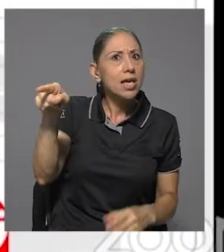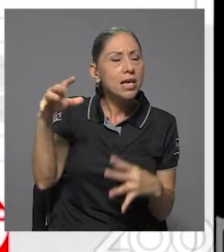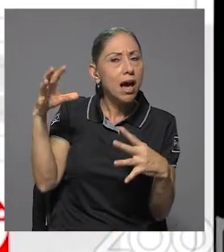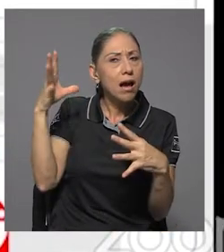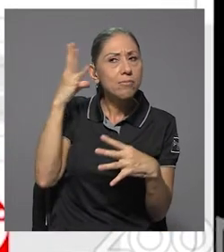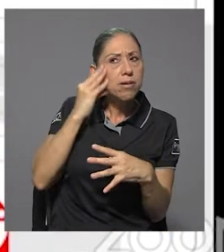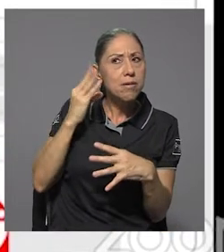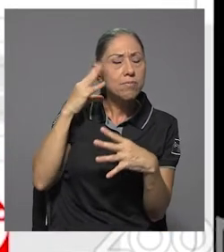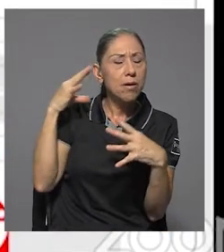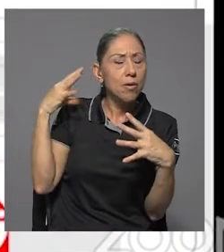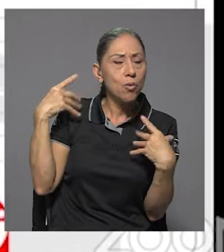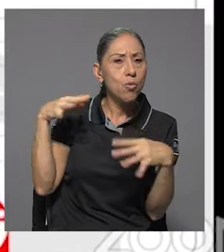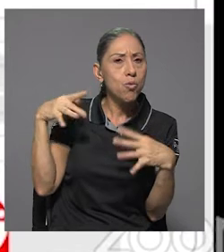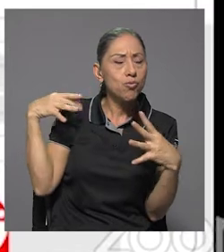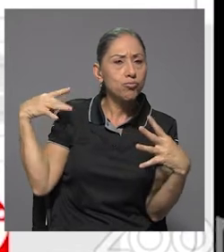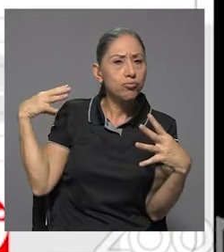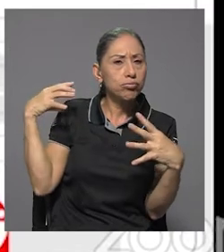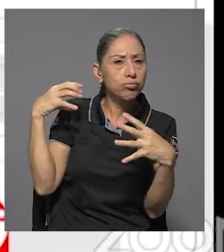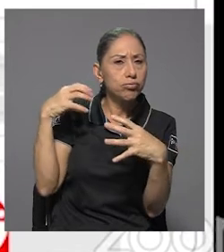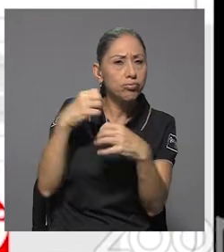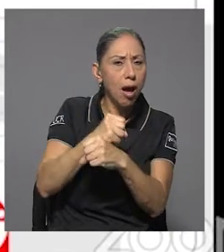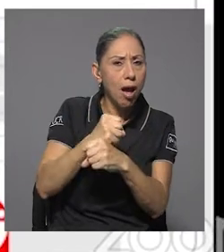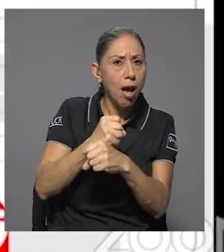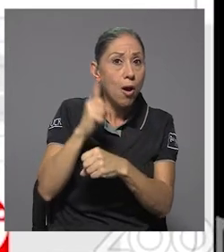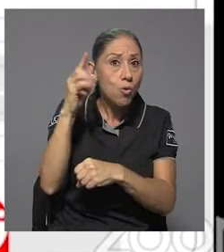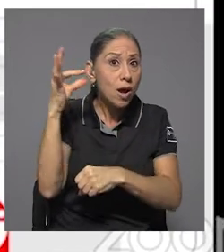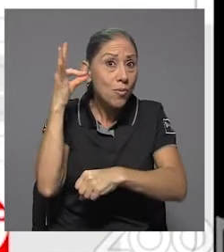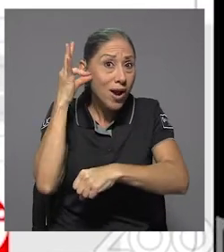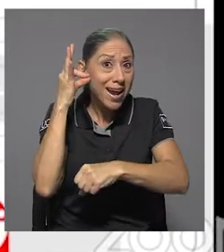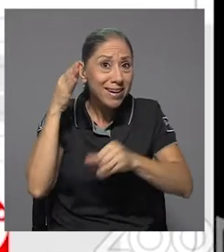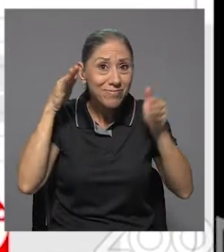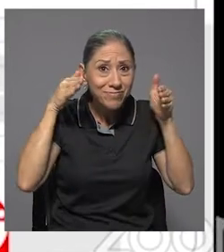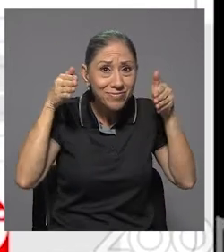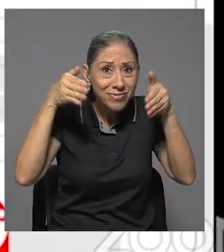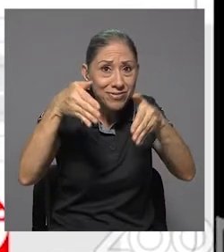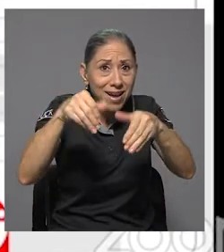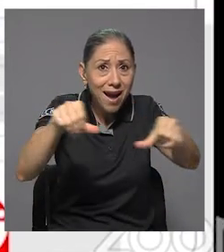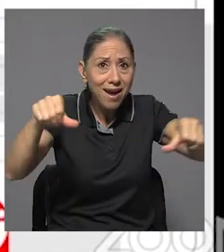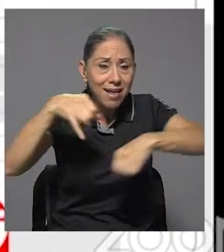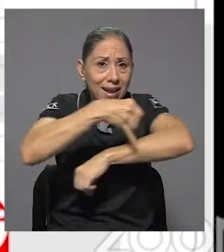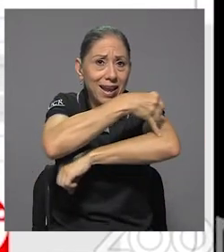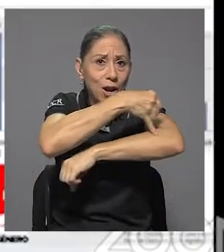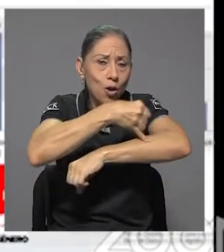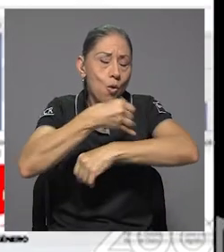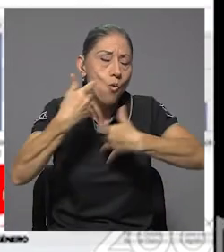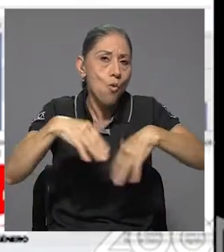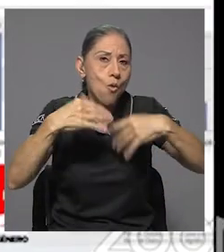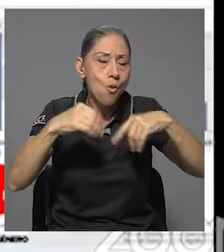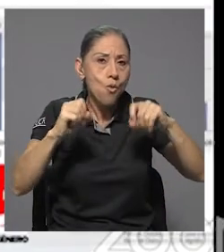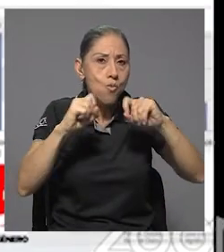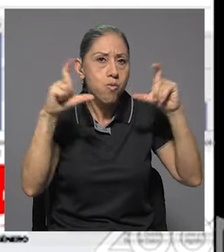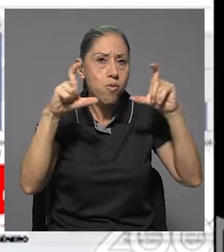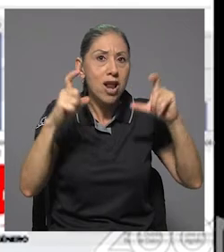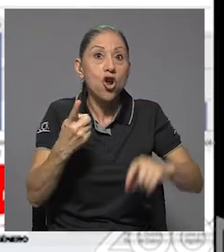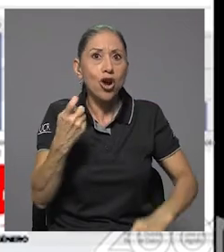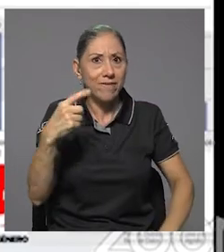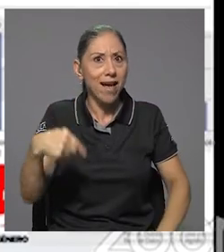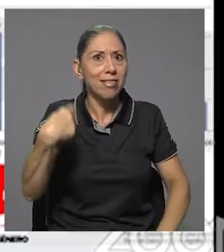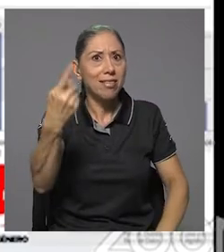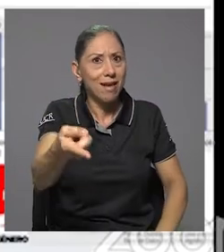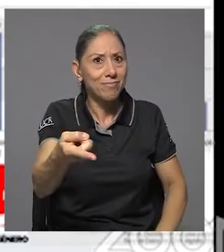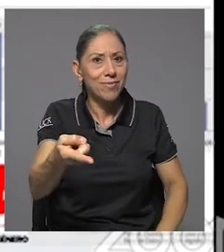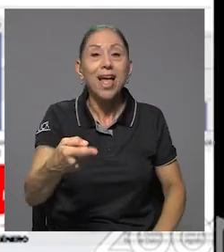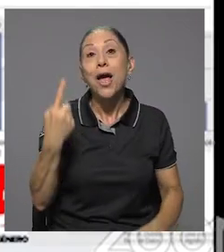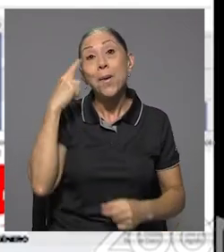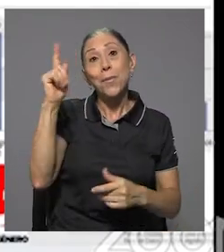que es la ingeniería para una mujer, fue impresionante ver el avance que hemos tenido y también lo que falta. Debido a la pandemia, las actividades